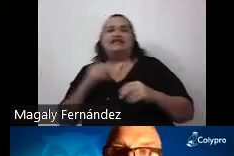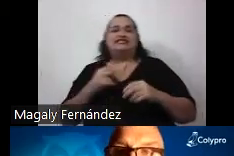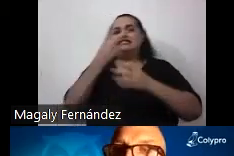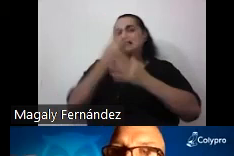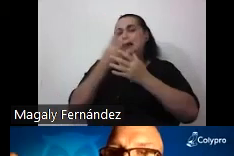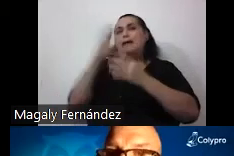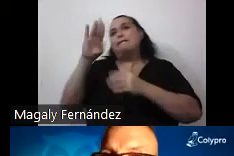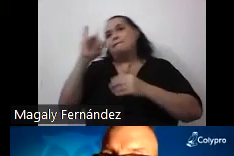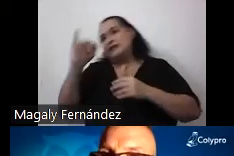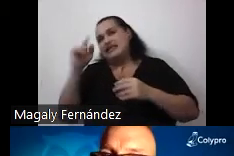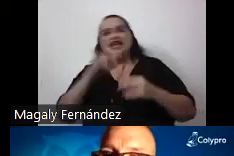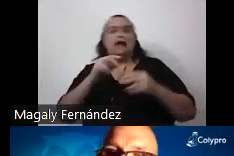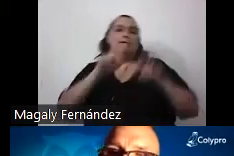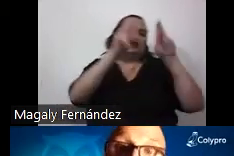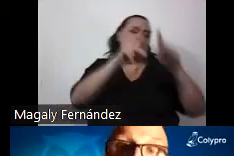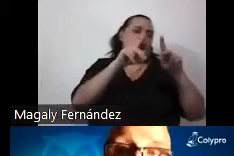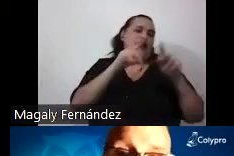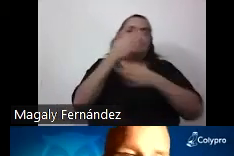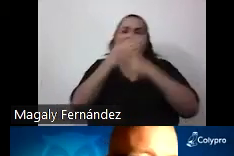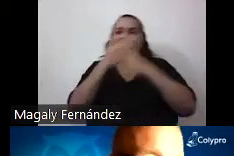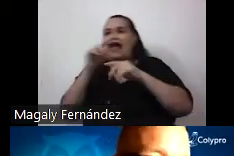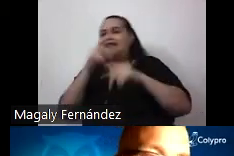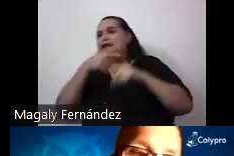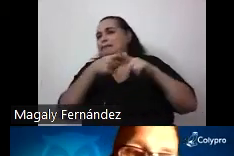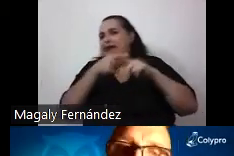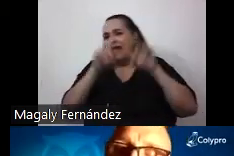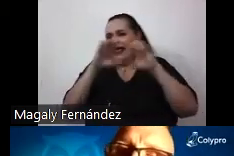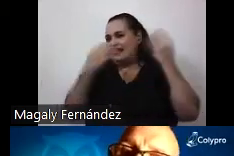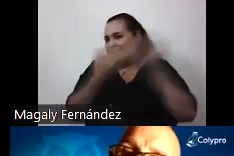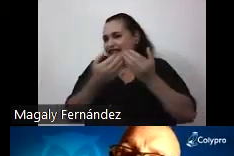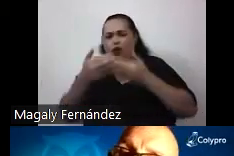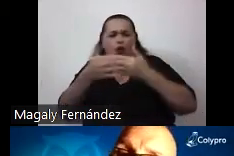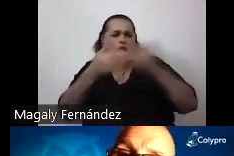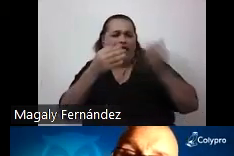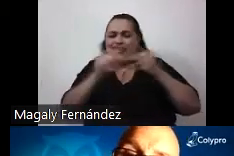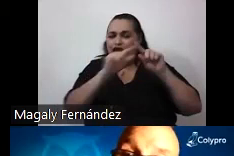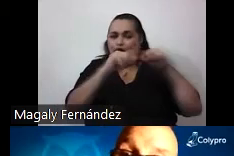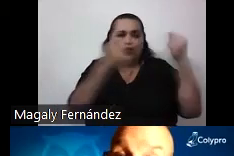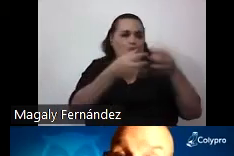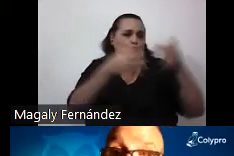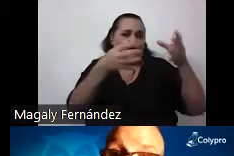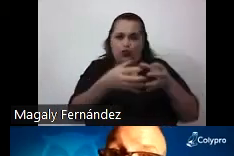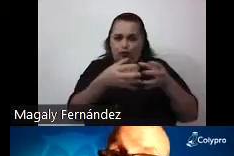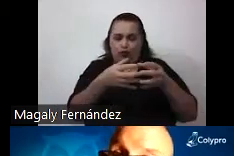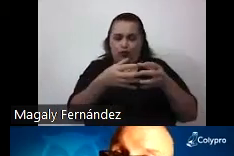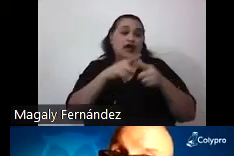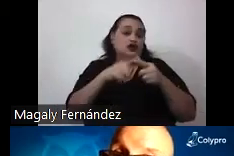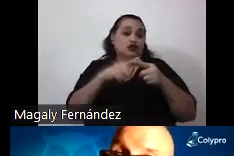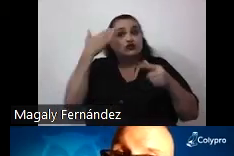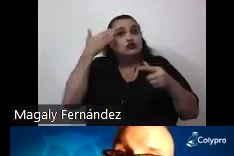media nosotros etcétera sea cual sea sea cual fuere la tribu bueno entonces la respuesta es que no lo sé